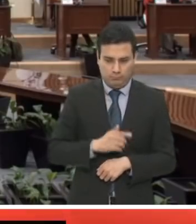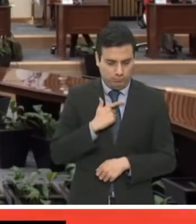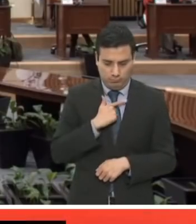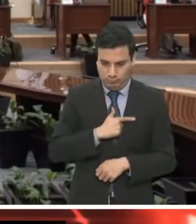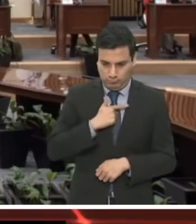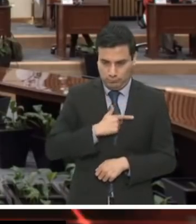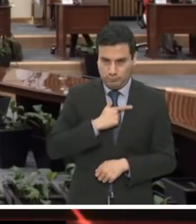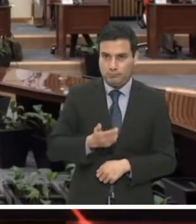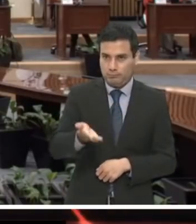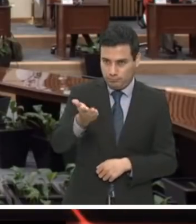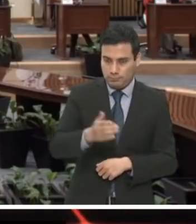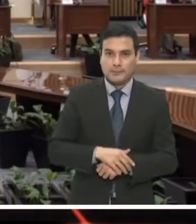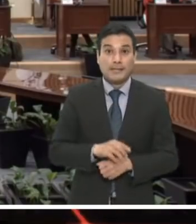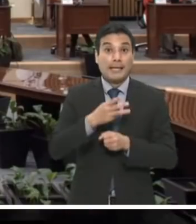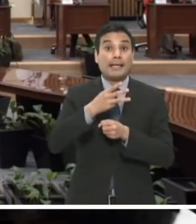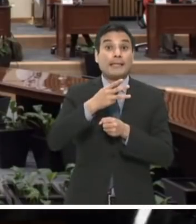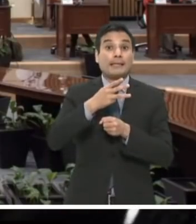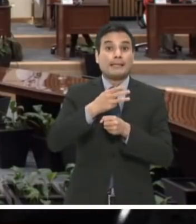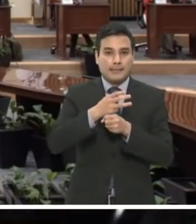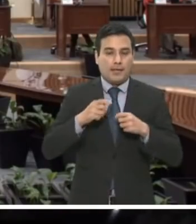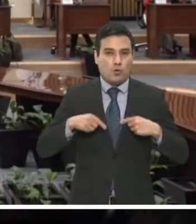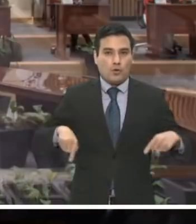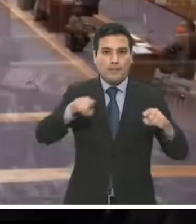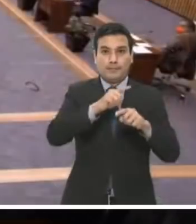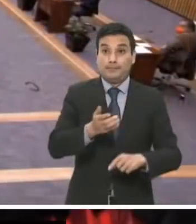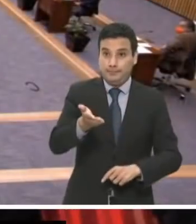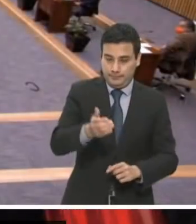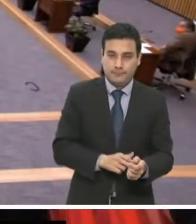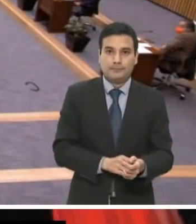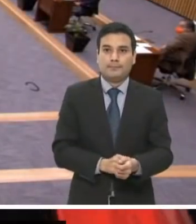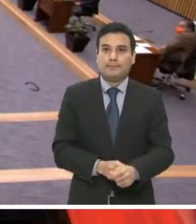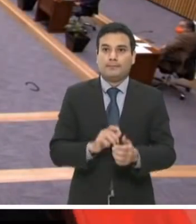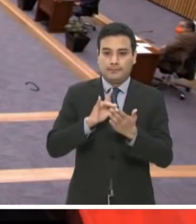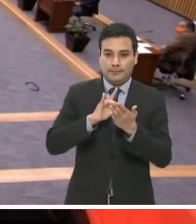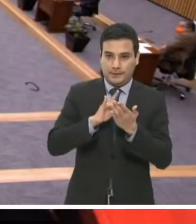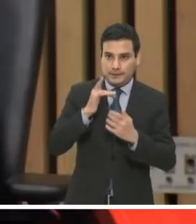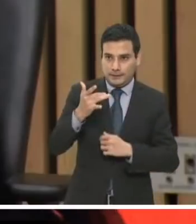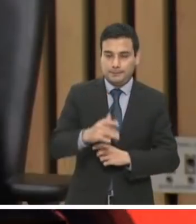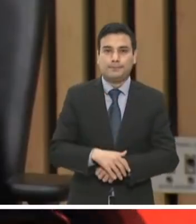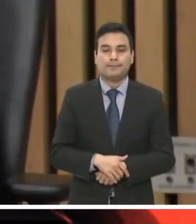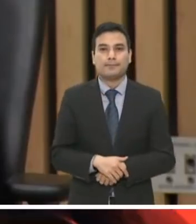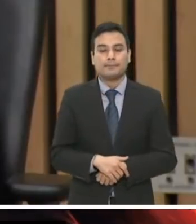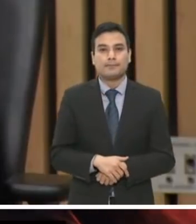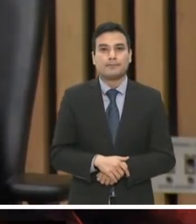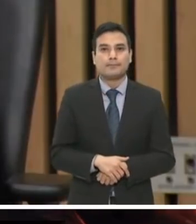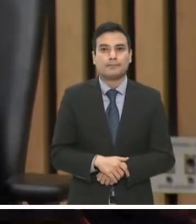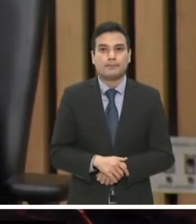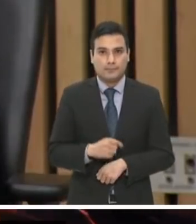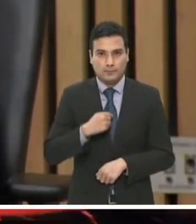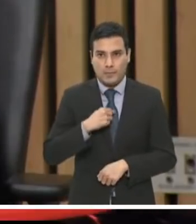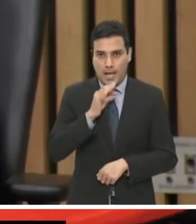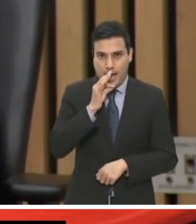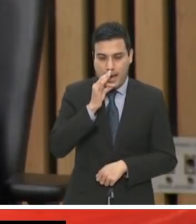gusto pasamos a la tercera ronda. Adelante. Gracias. Únicamente, señores